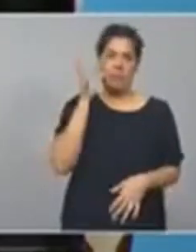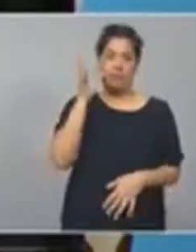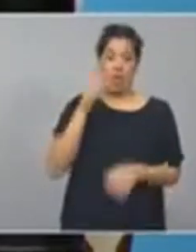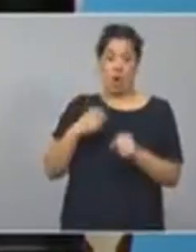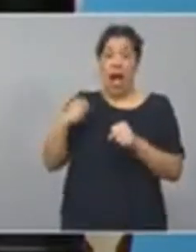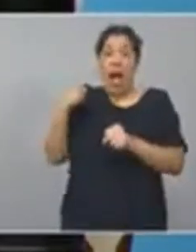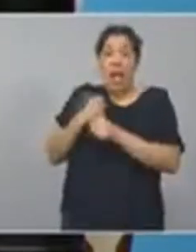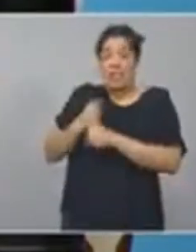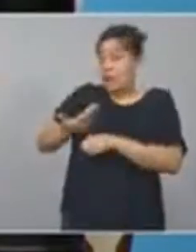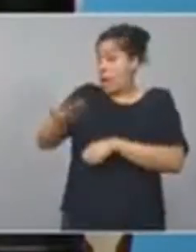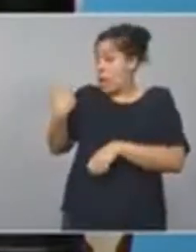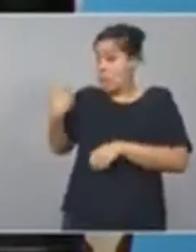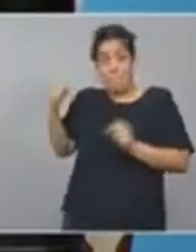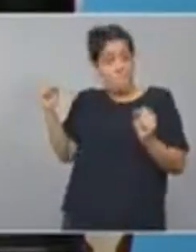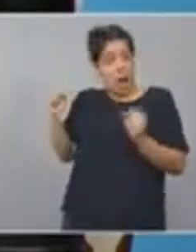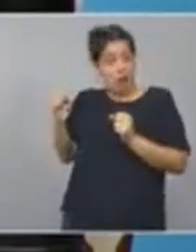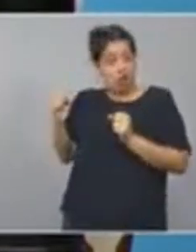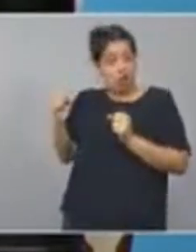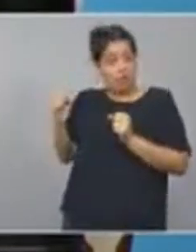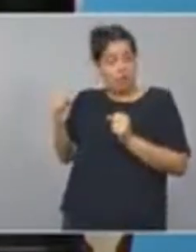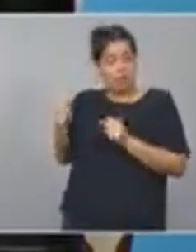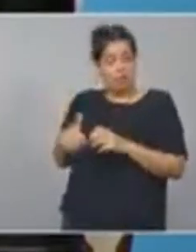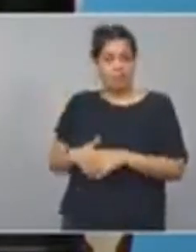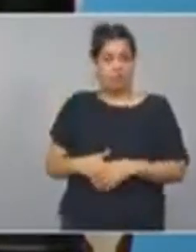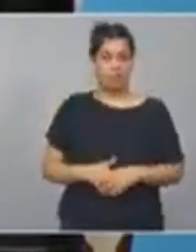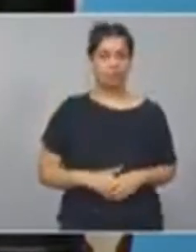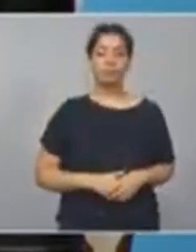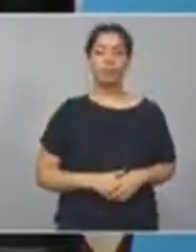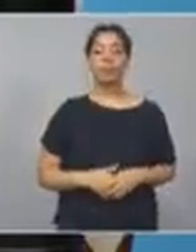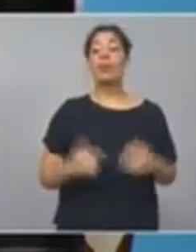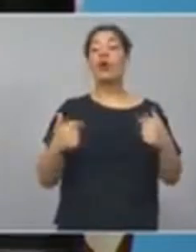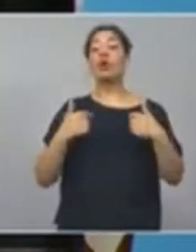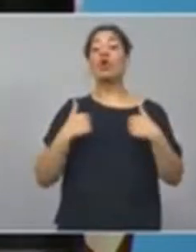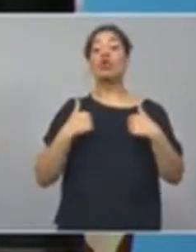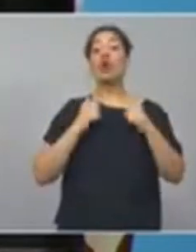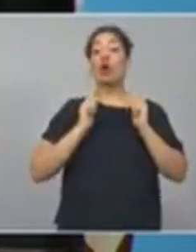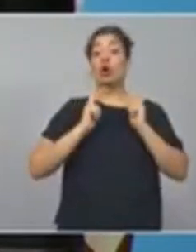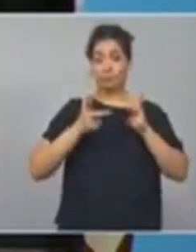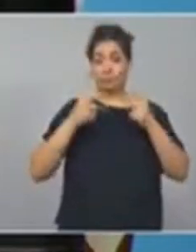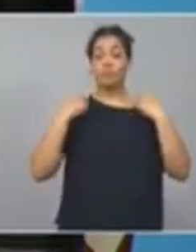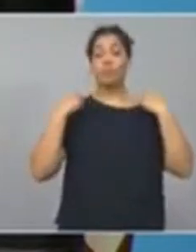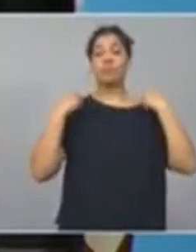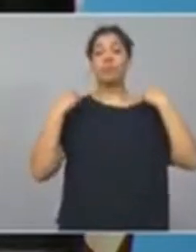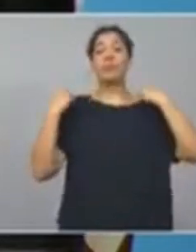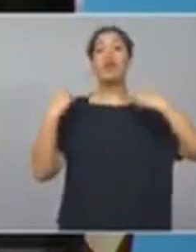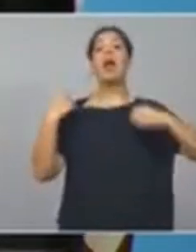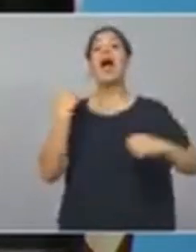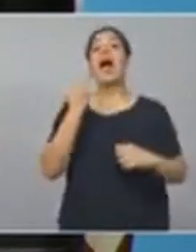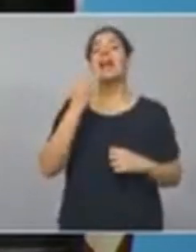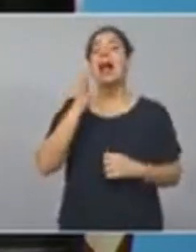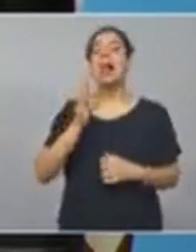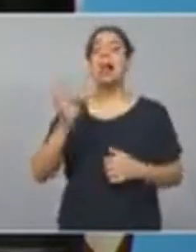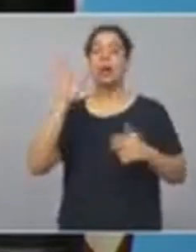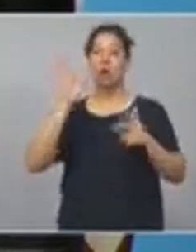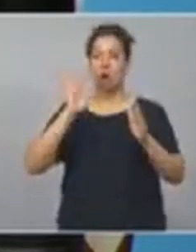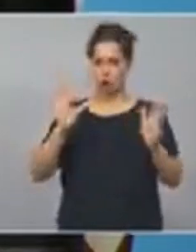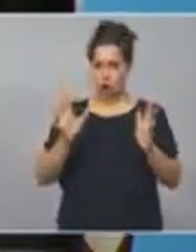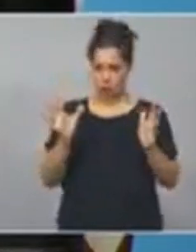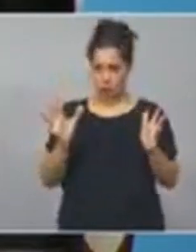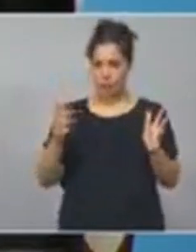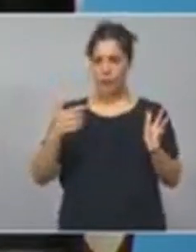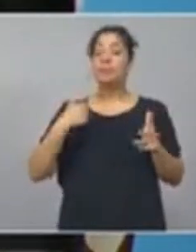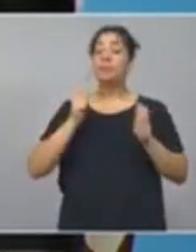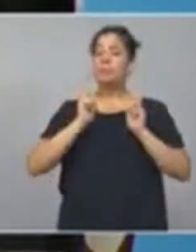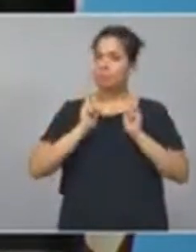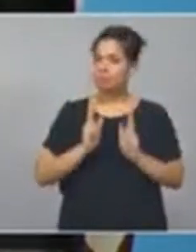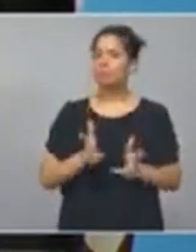gobierno nacional. Y decía que hay un homónimo, algo